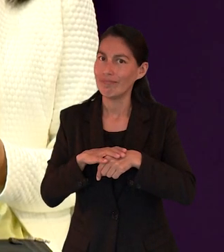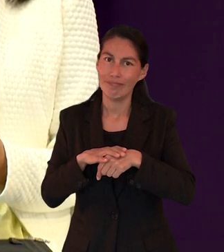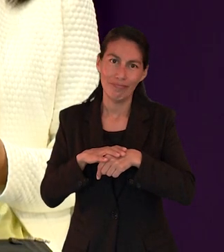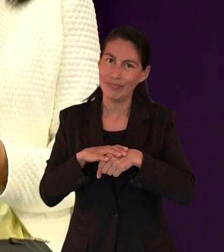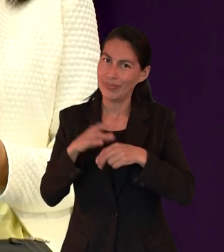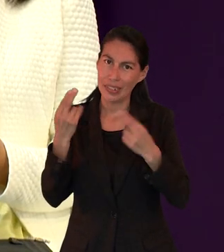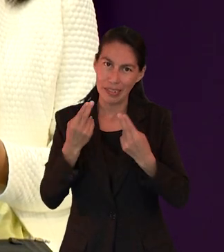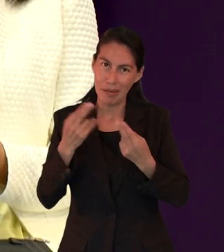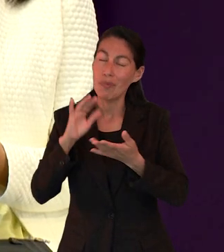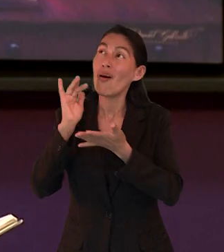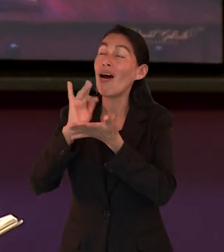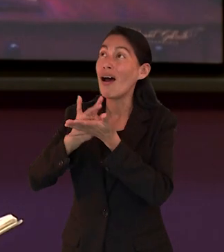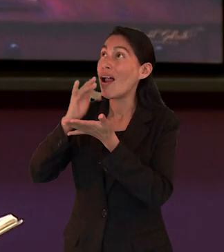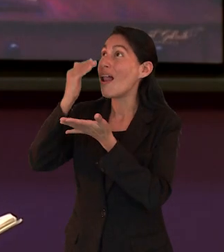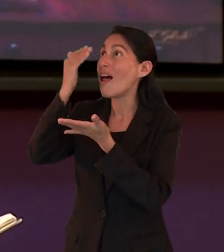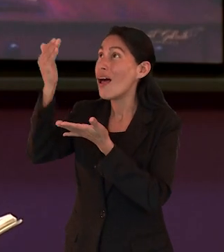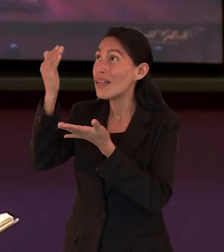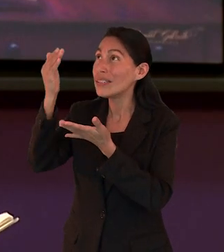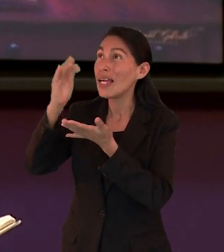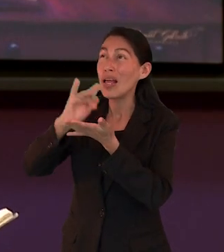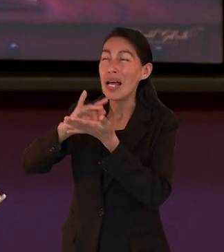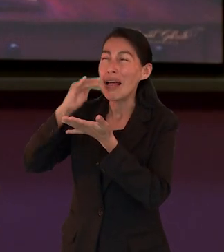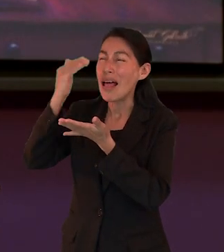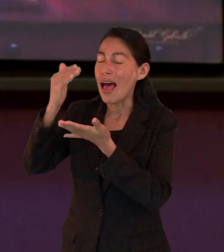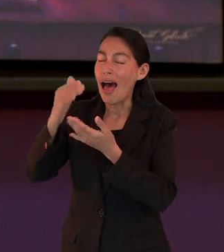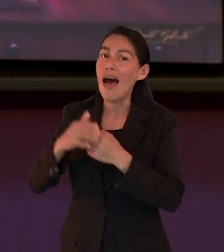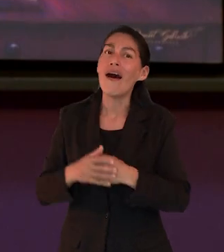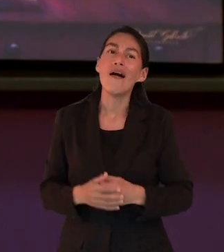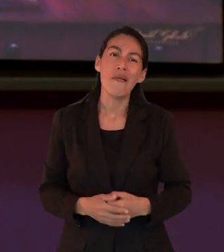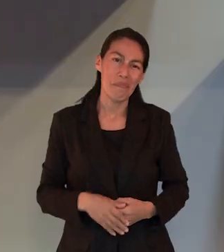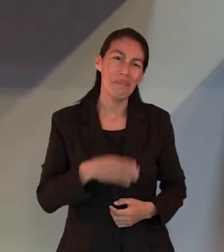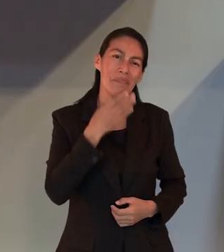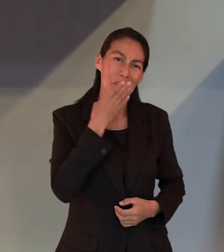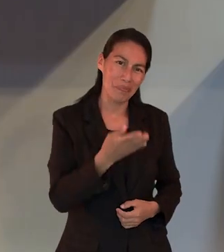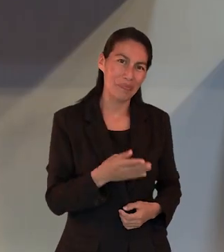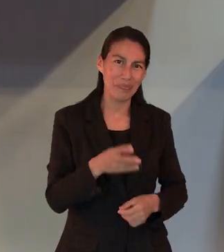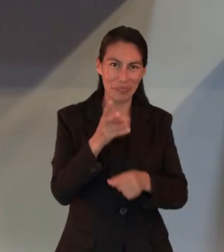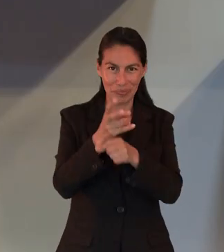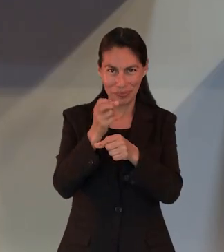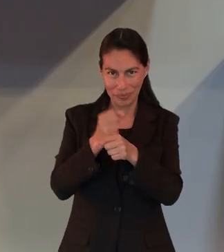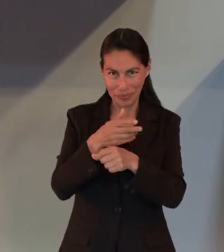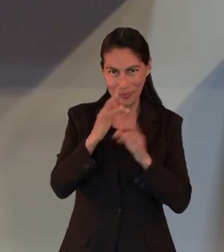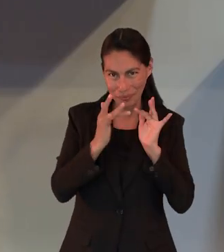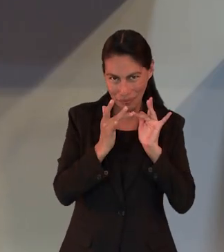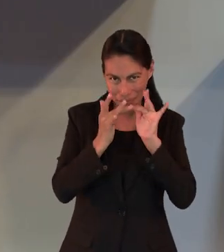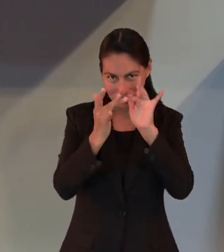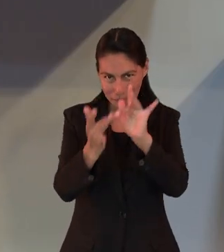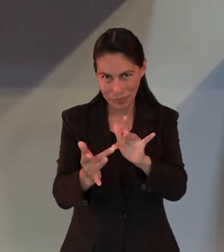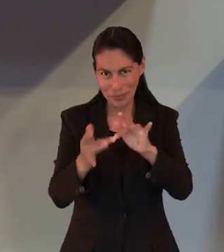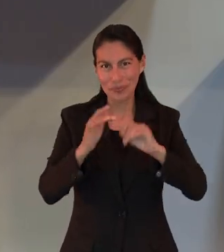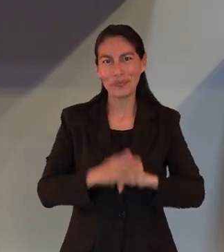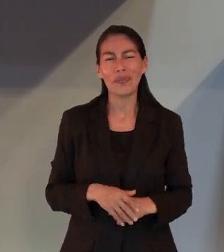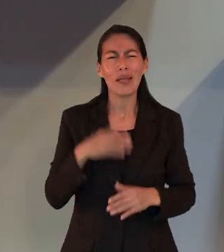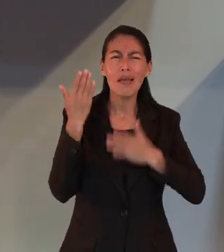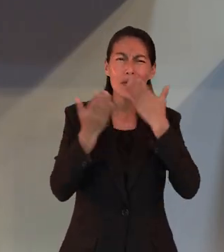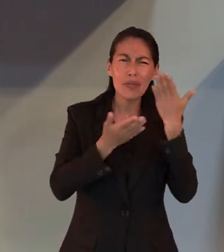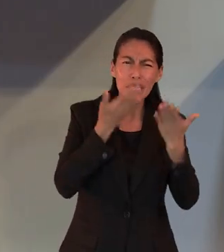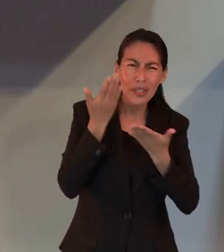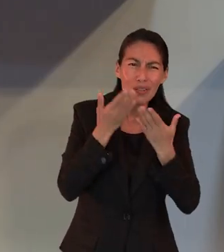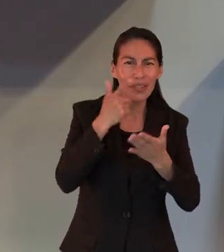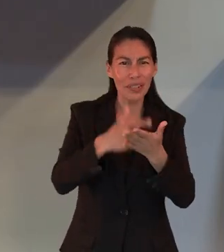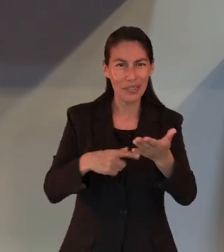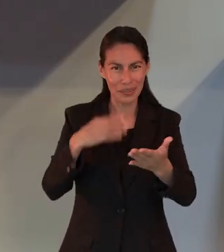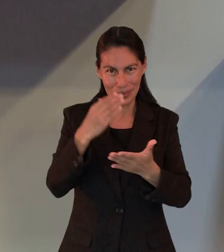agradecemos sus bendiciones y todo lo bueno que le ha hecho por nosotros. Muy bien. Les invitamos para quedarse con nosotros y seguir